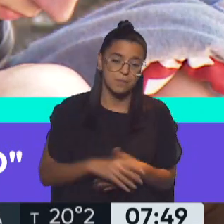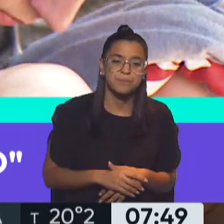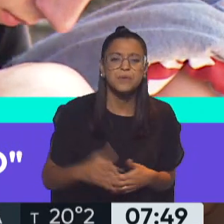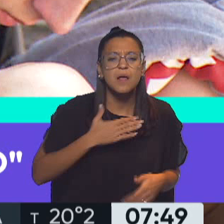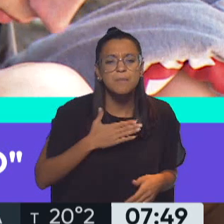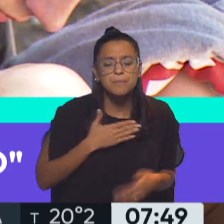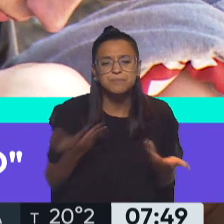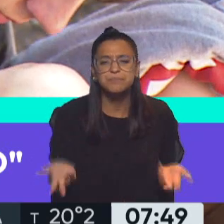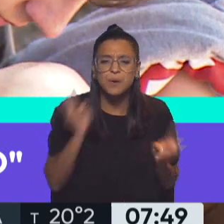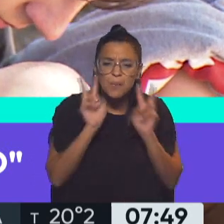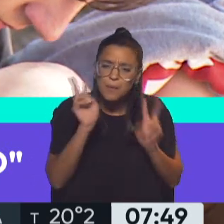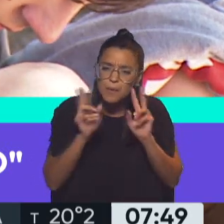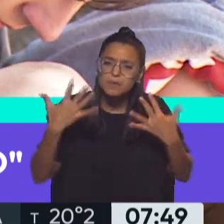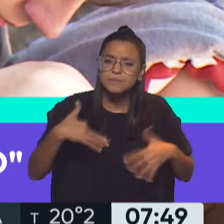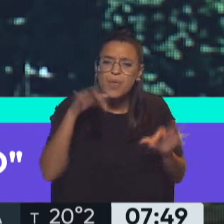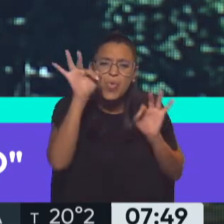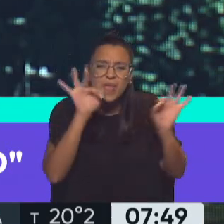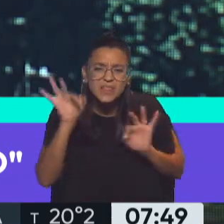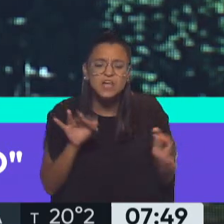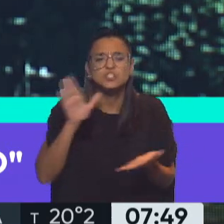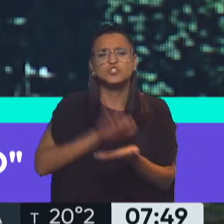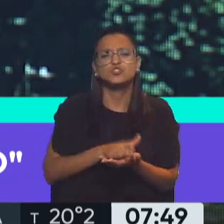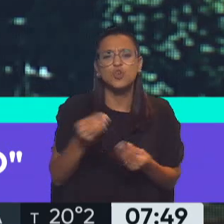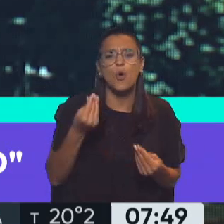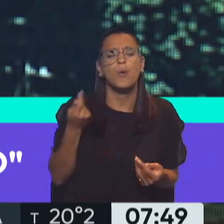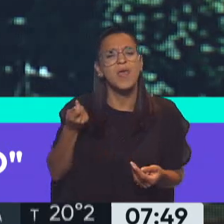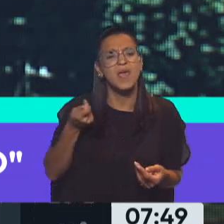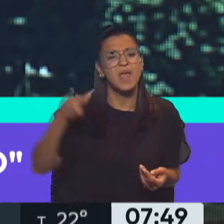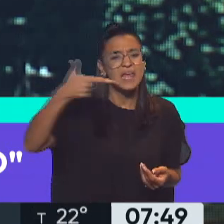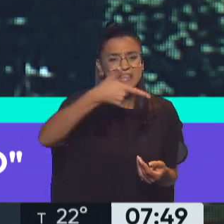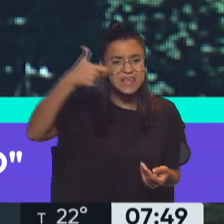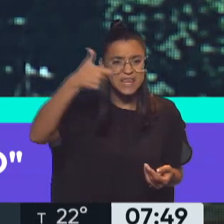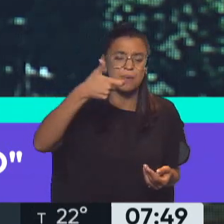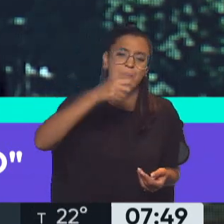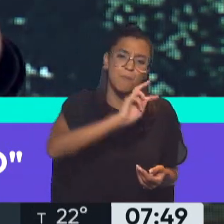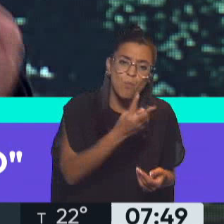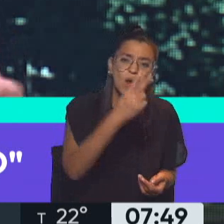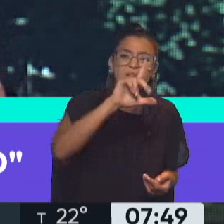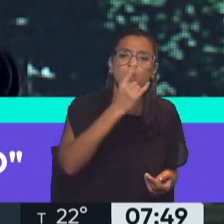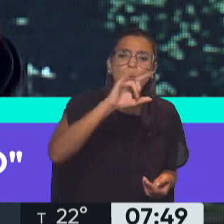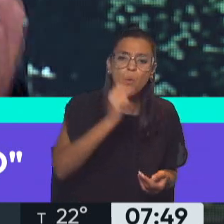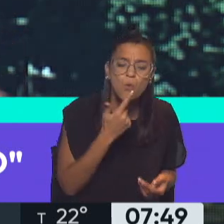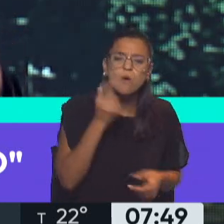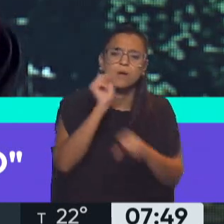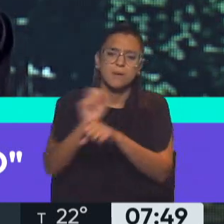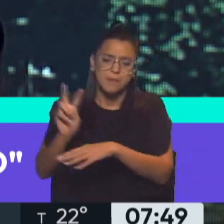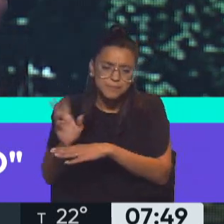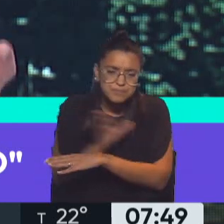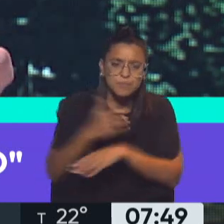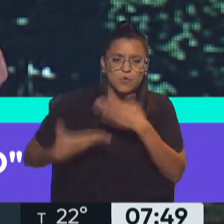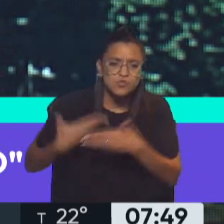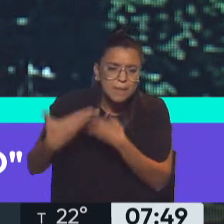lamentablemente uno sigue escuchando detalles de lo que tiene que ver con el crimen de Lucas González. Más detenciones, previsiones preventivas, procesamientos